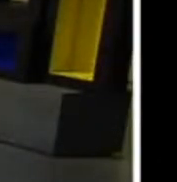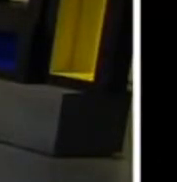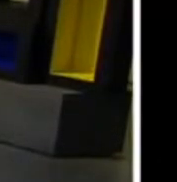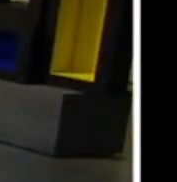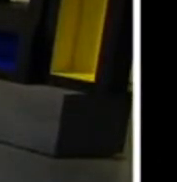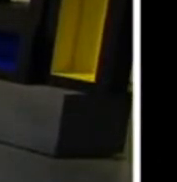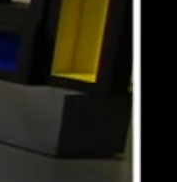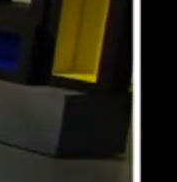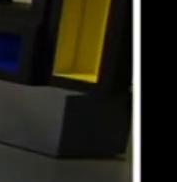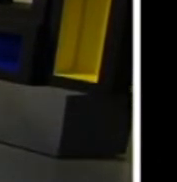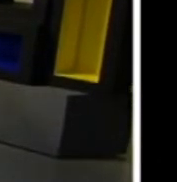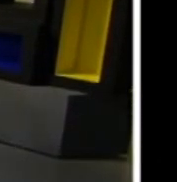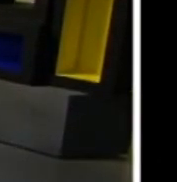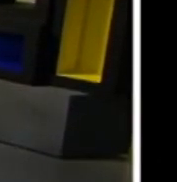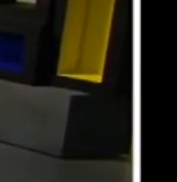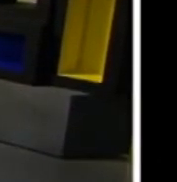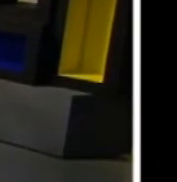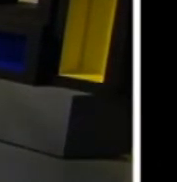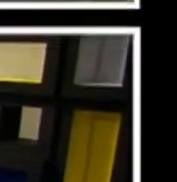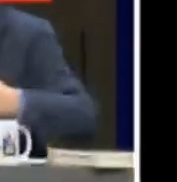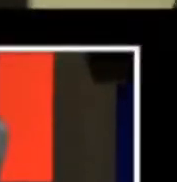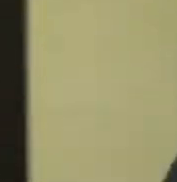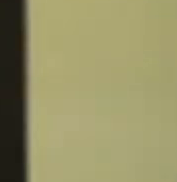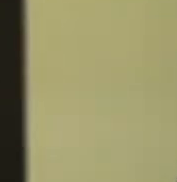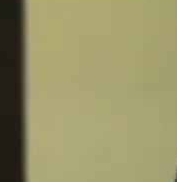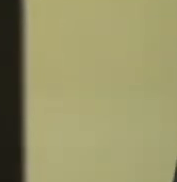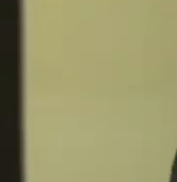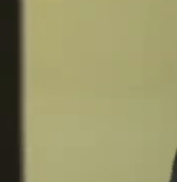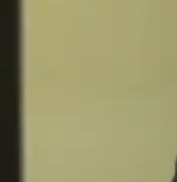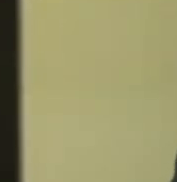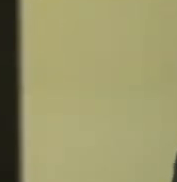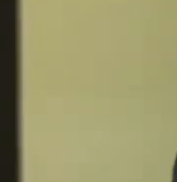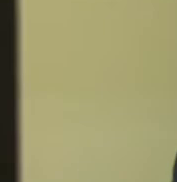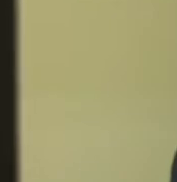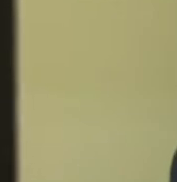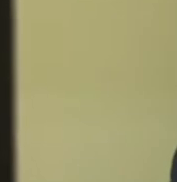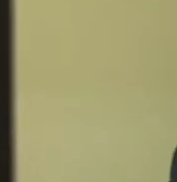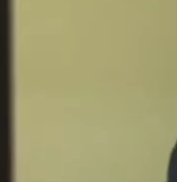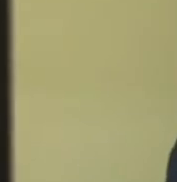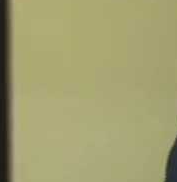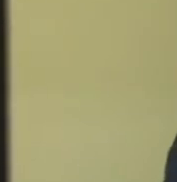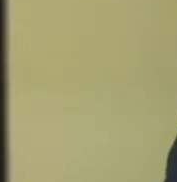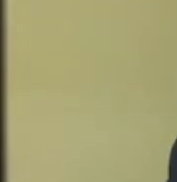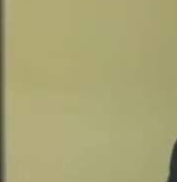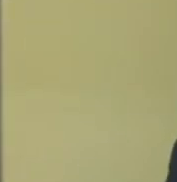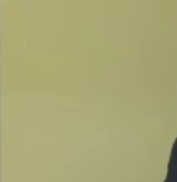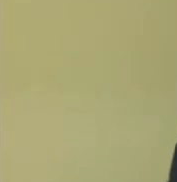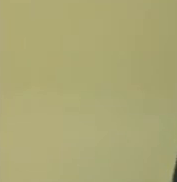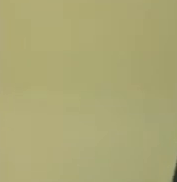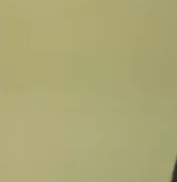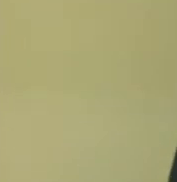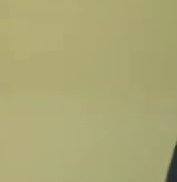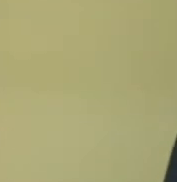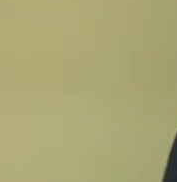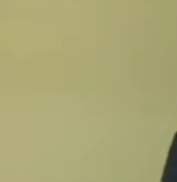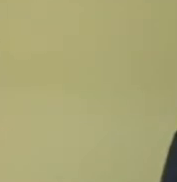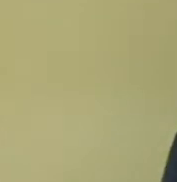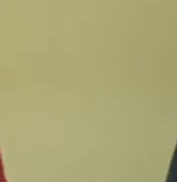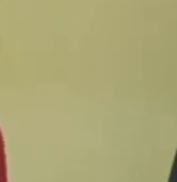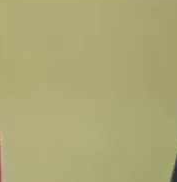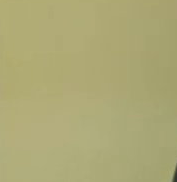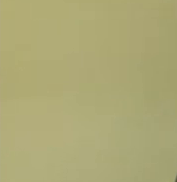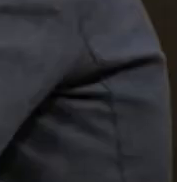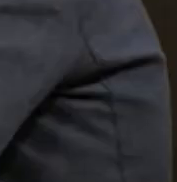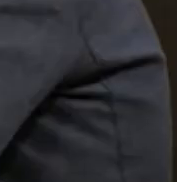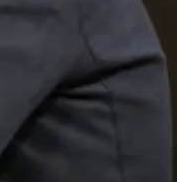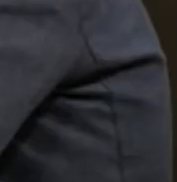Palabras que te suenan, pero no sabes qué significan. La palabra utopía en términos generales la utilizamos para decir que es como un sueño